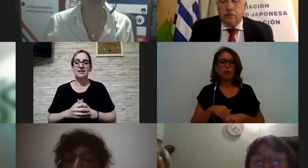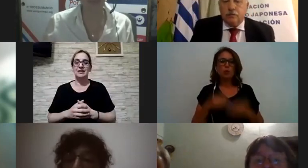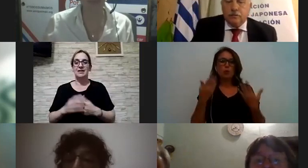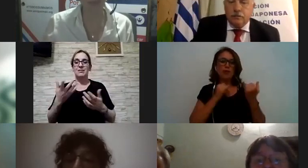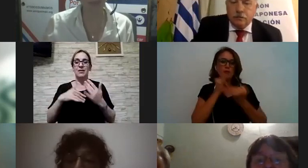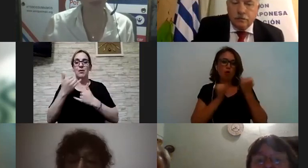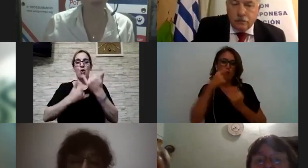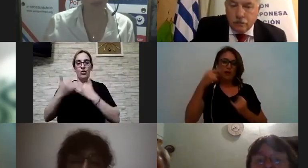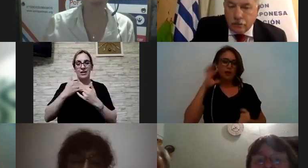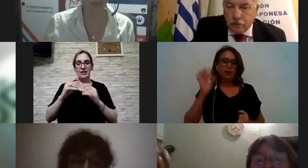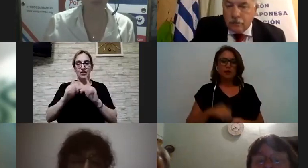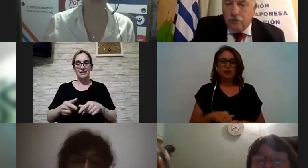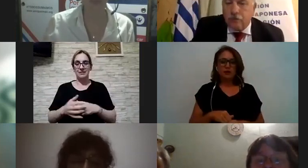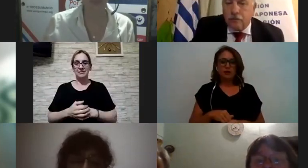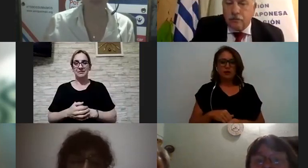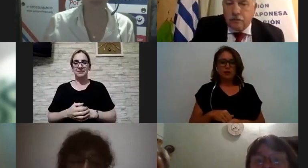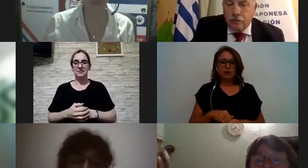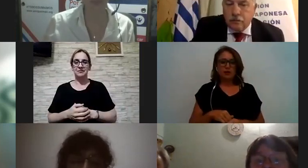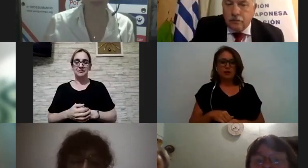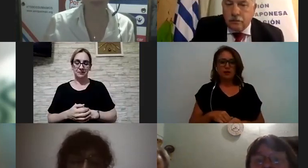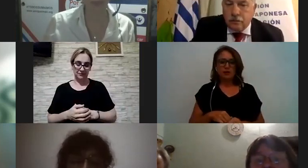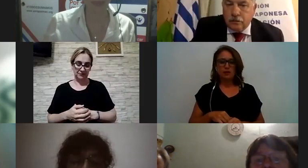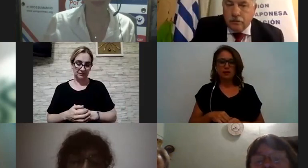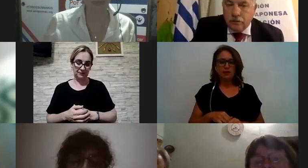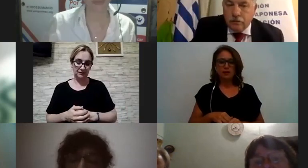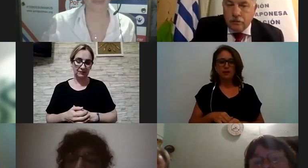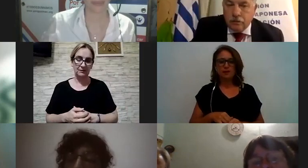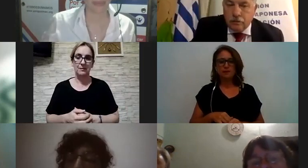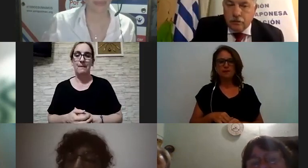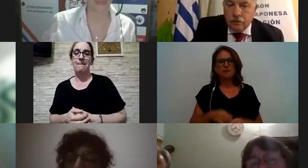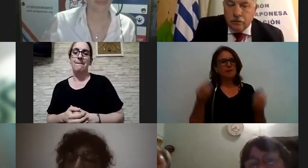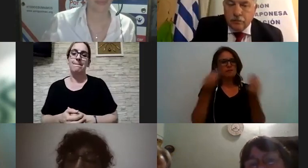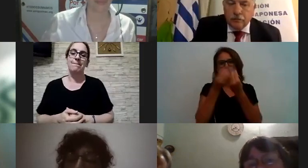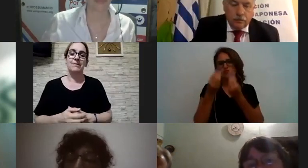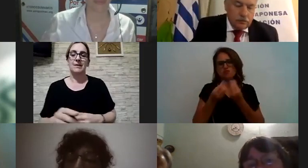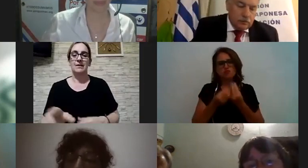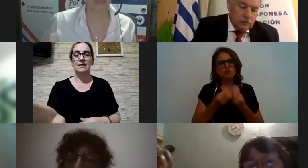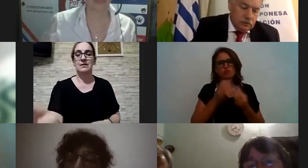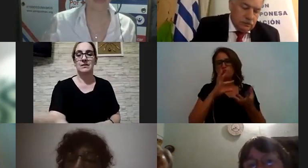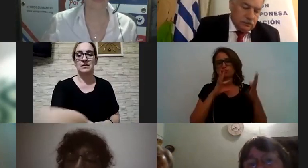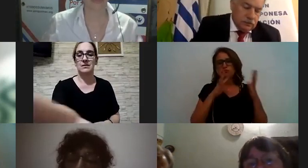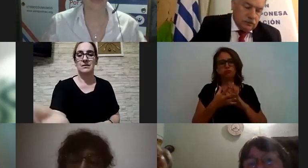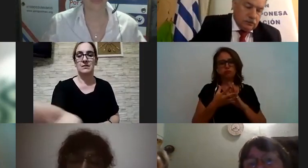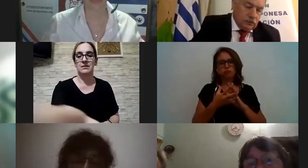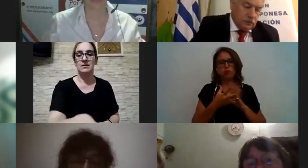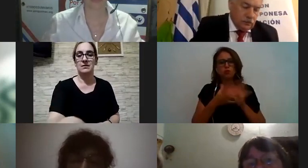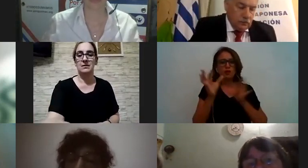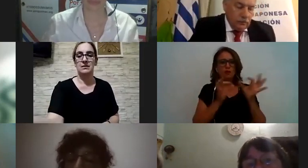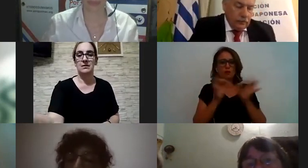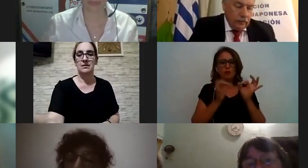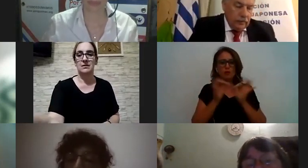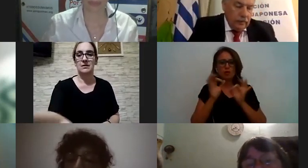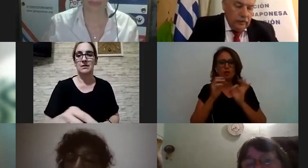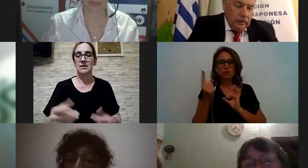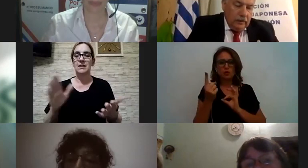Sí, capaz que como decía son múltiples las aplicaciones no son un ámbito específico del proyecto de